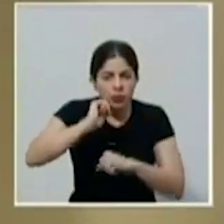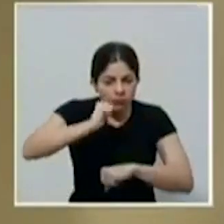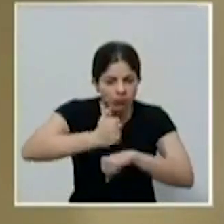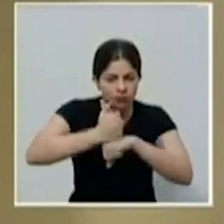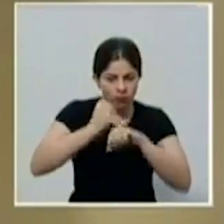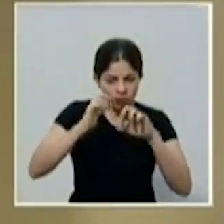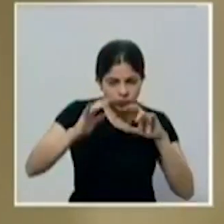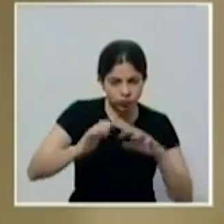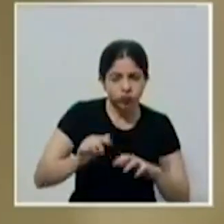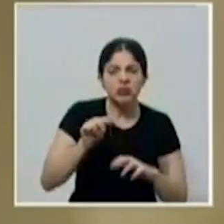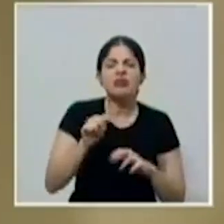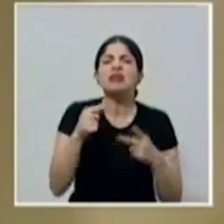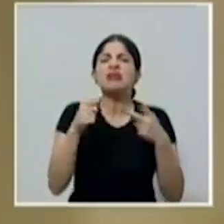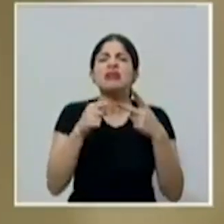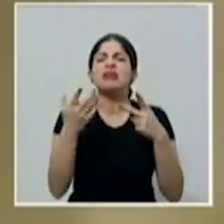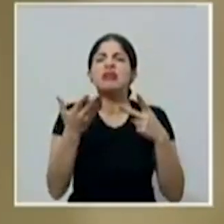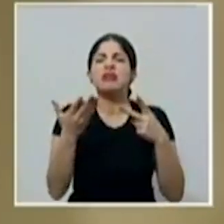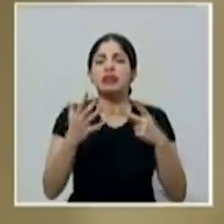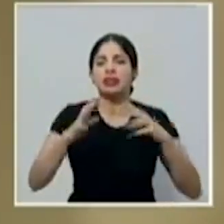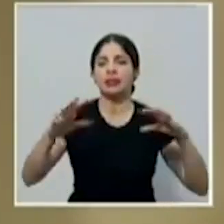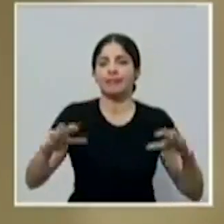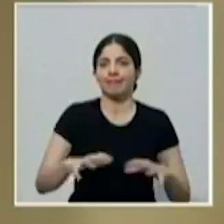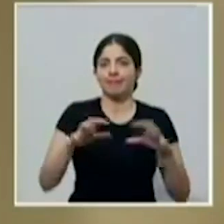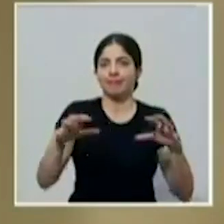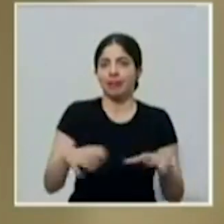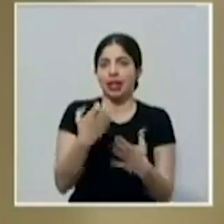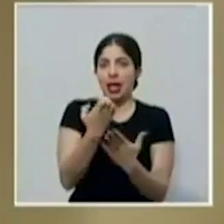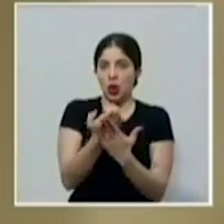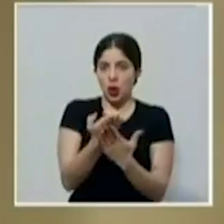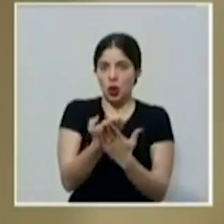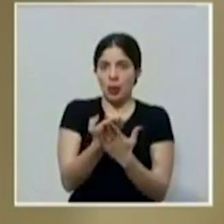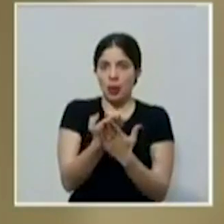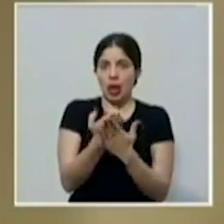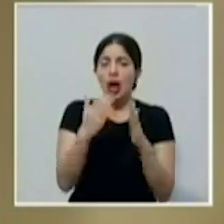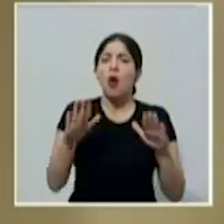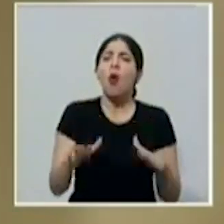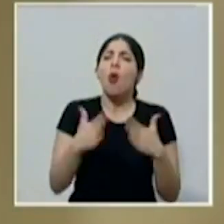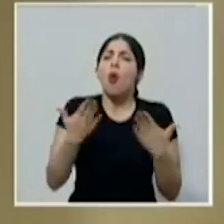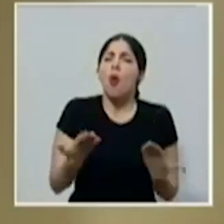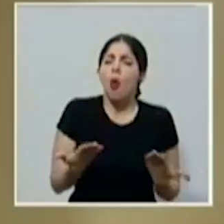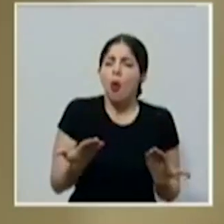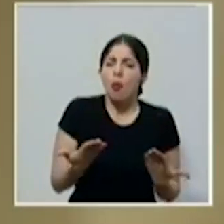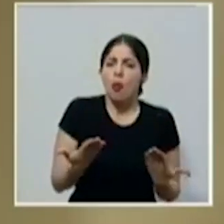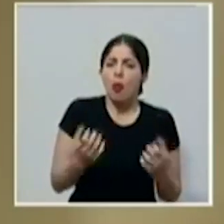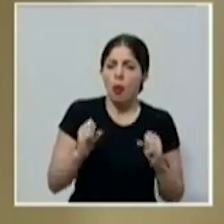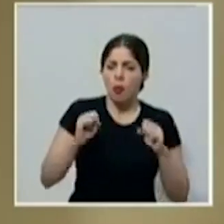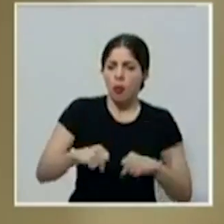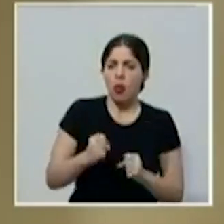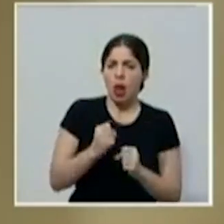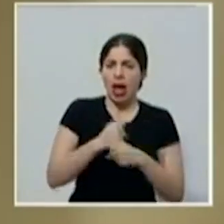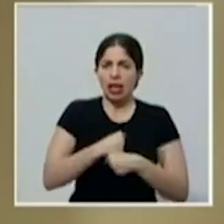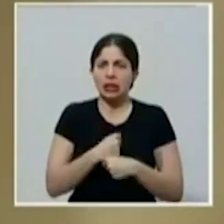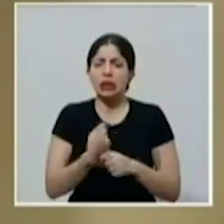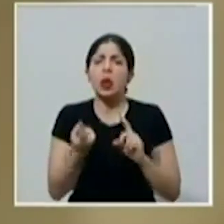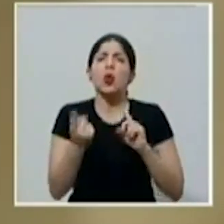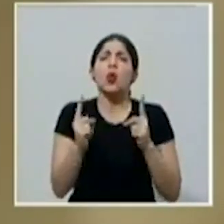es el tema de la reactivación económica. ¿Cómo y de qué manera podemos hacerlo? ¿Cuáles son las ideas que tienen los